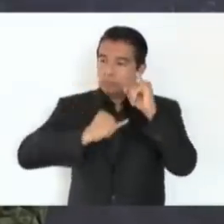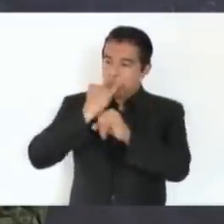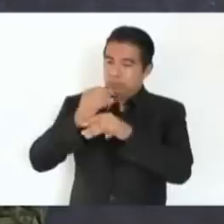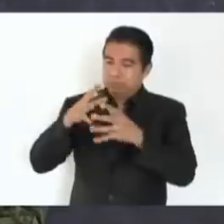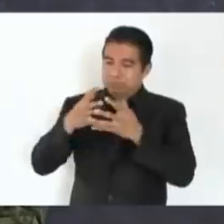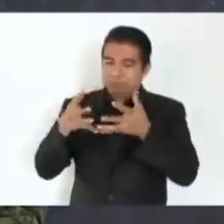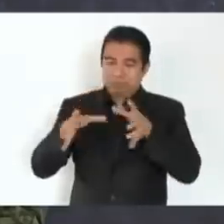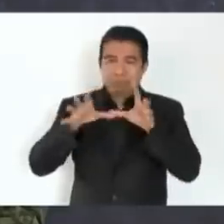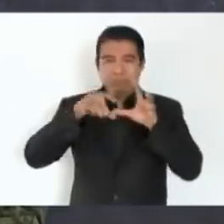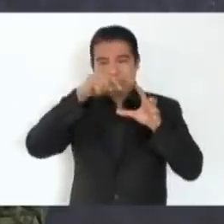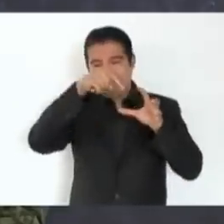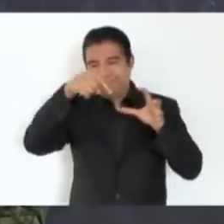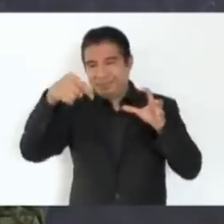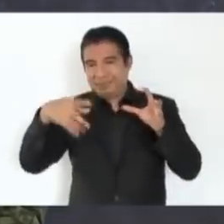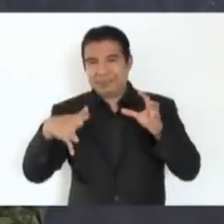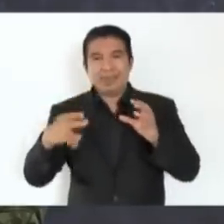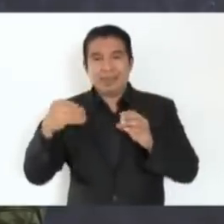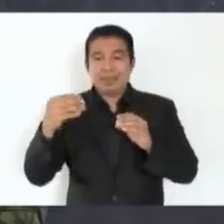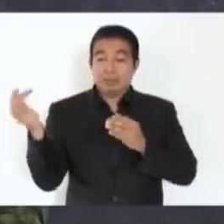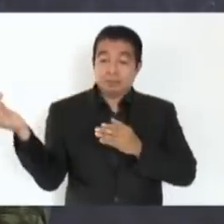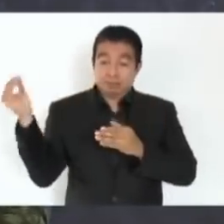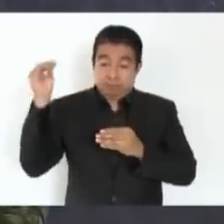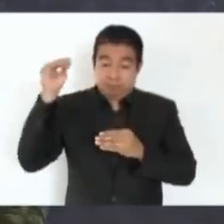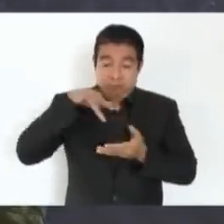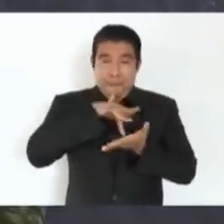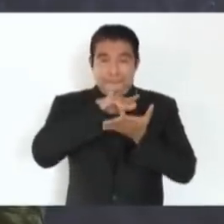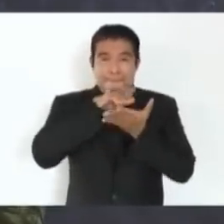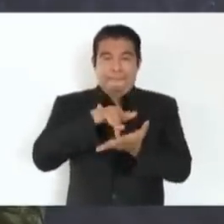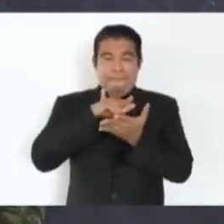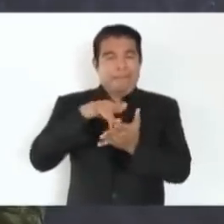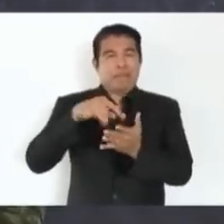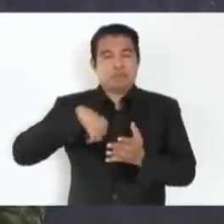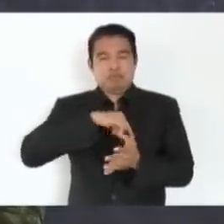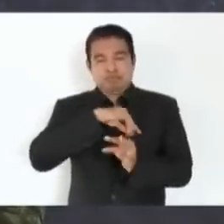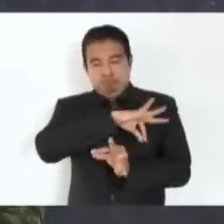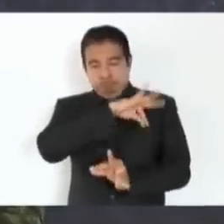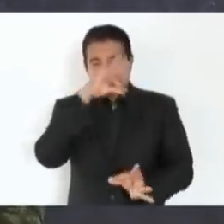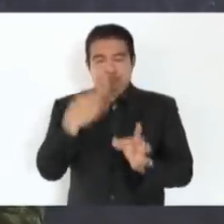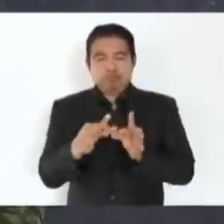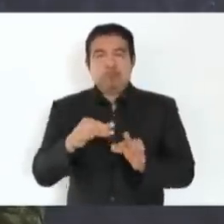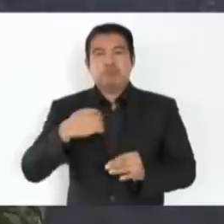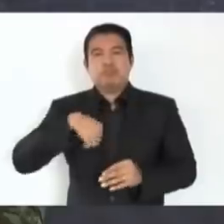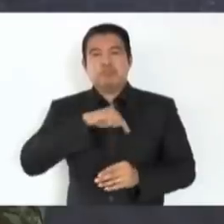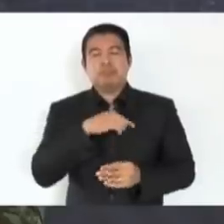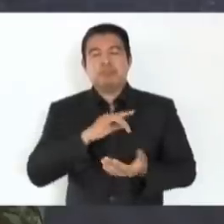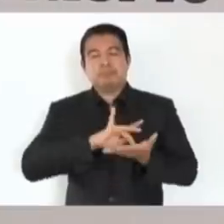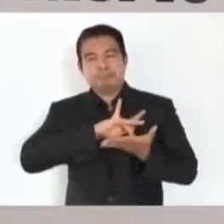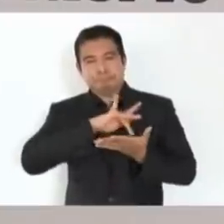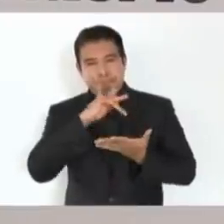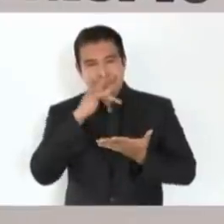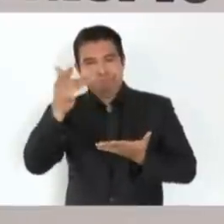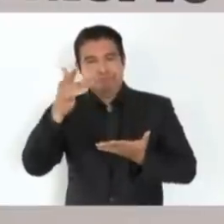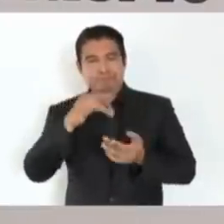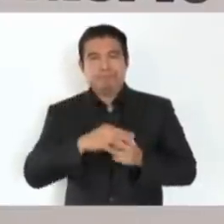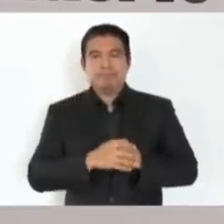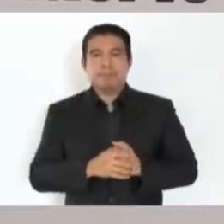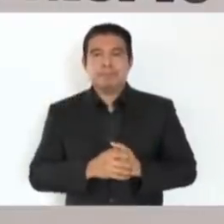cumplir con el compromiso. Y muchas gracias, la verdad, por